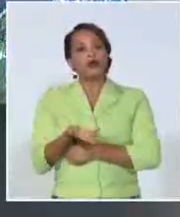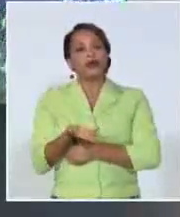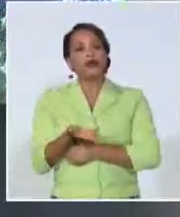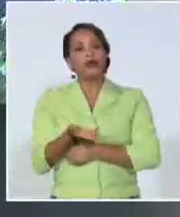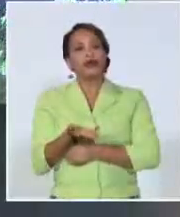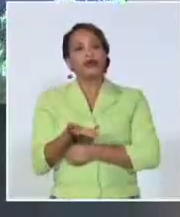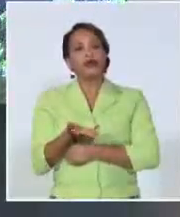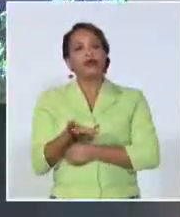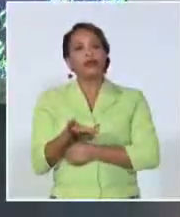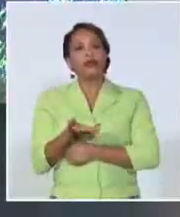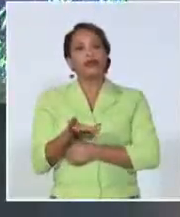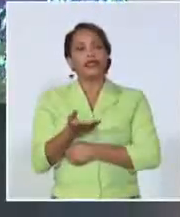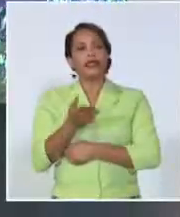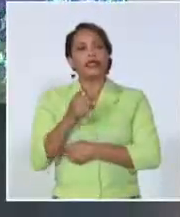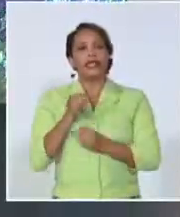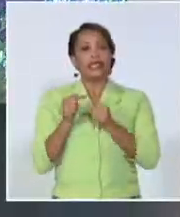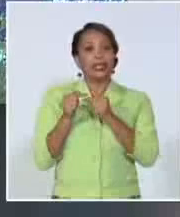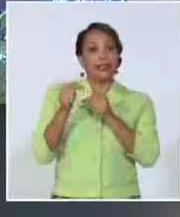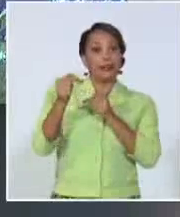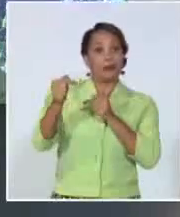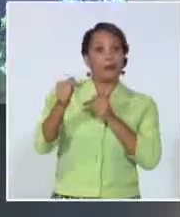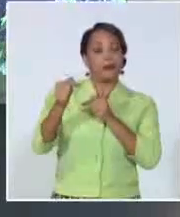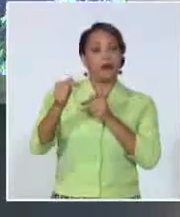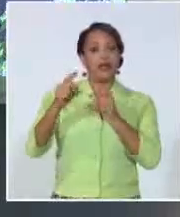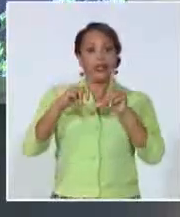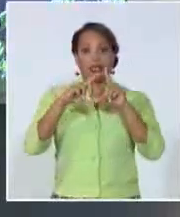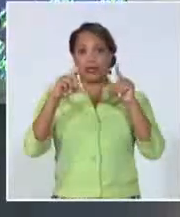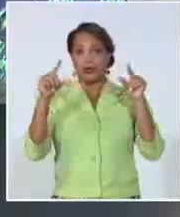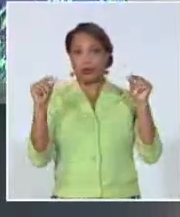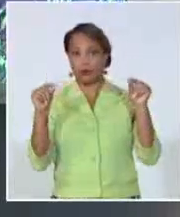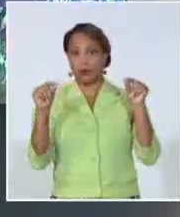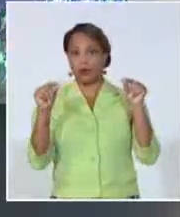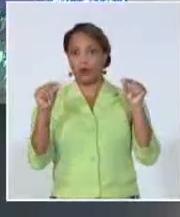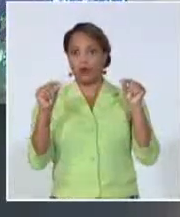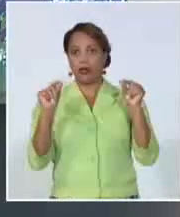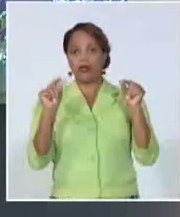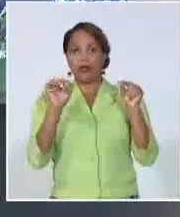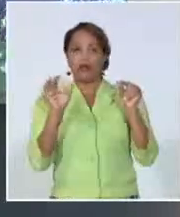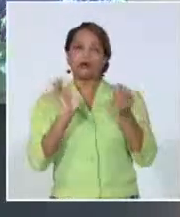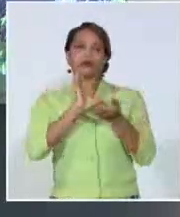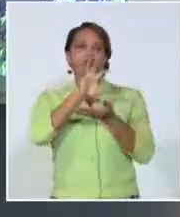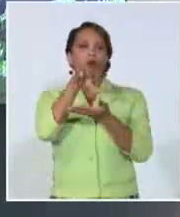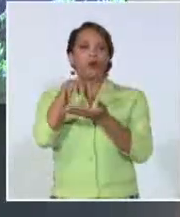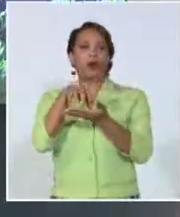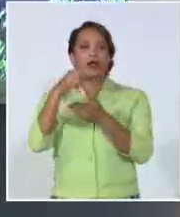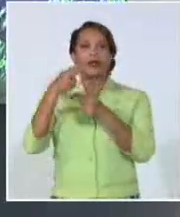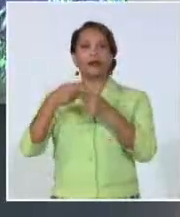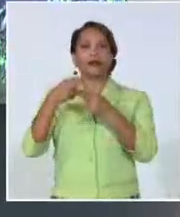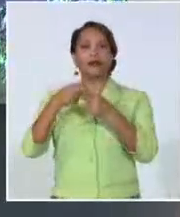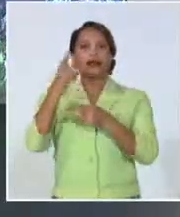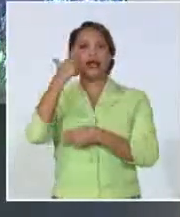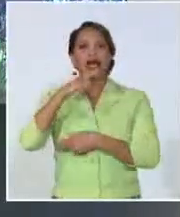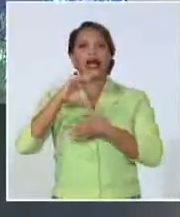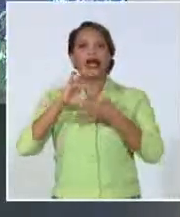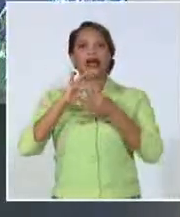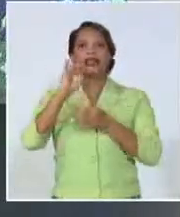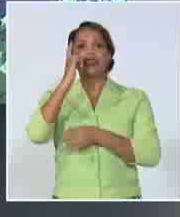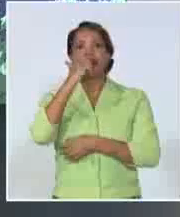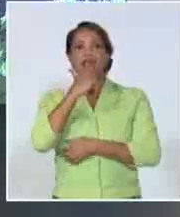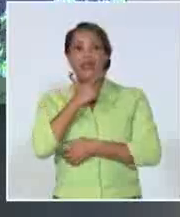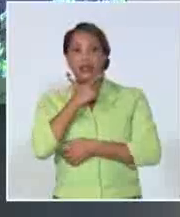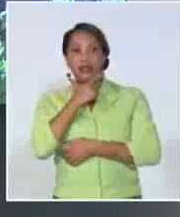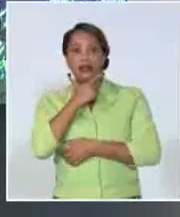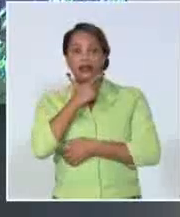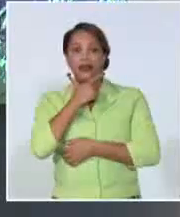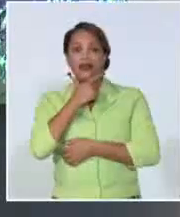miles de kilómetros de Cuba, en una ciudad, una localidad que se llama Ajira, en Marruecos,